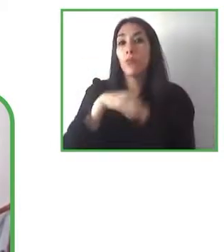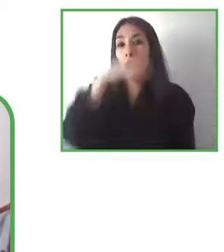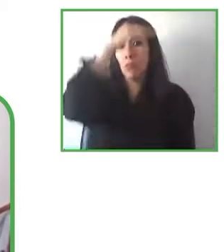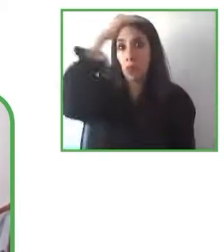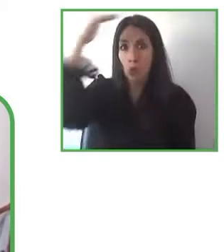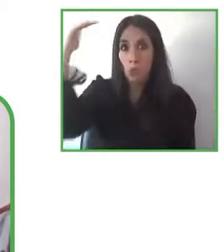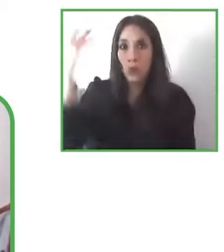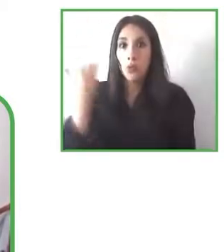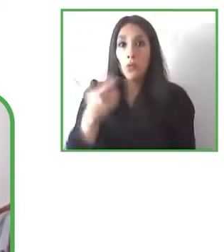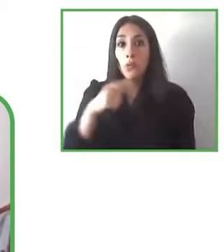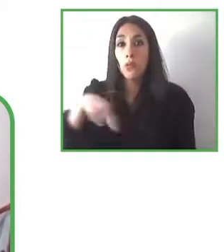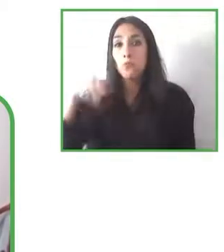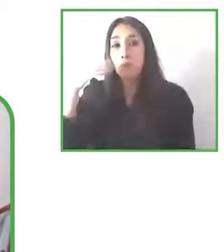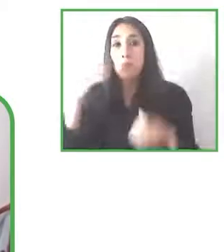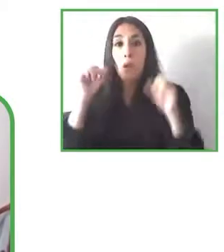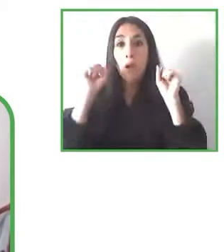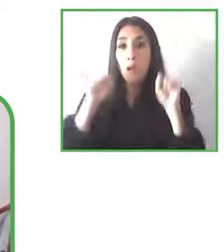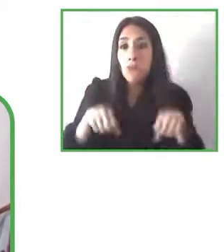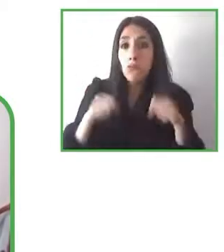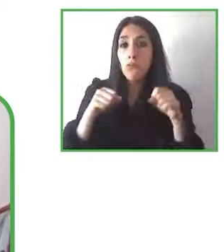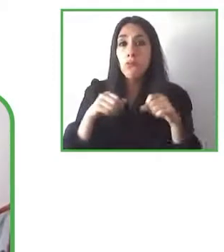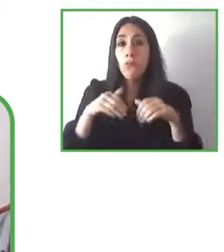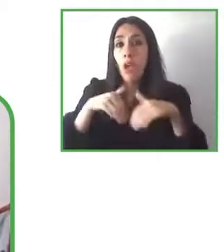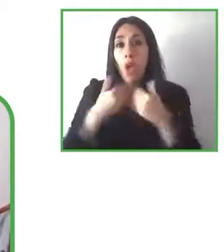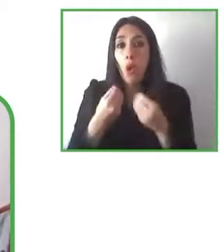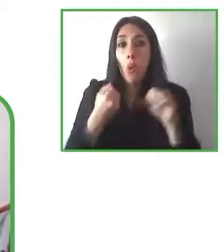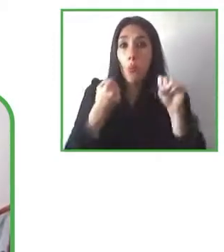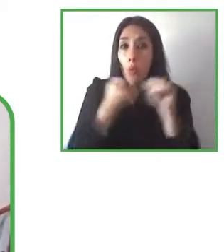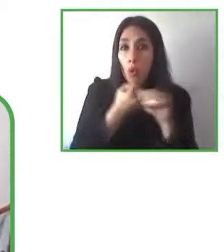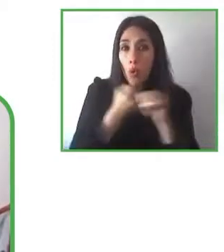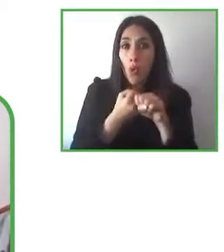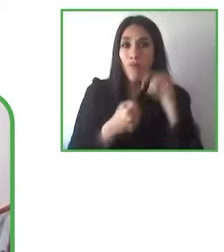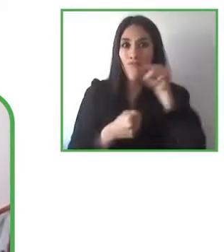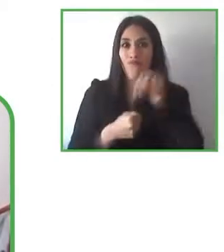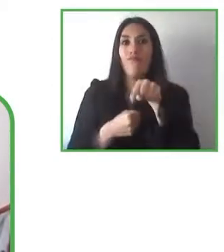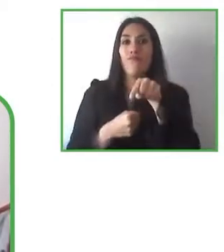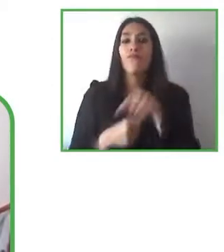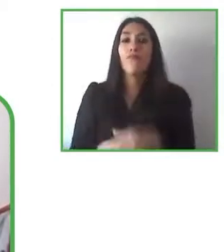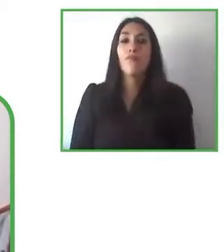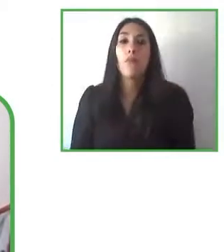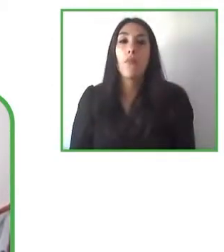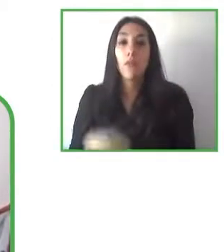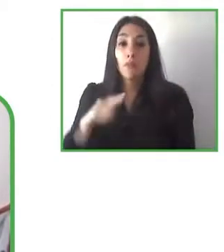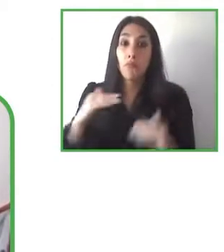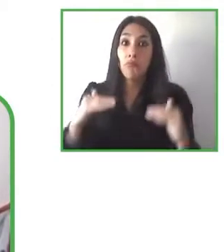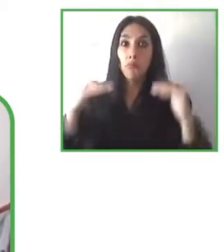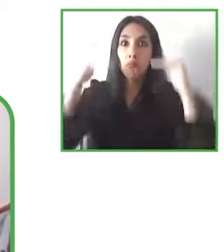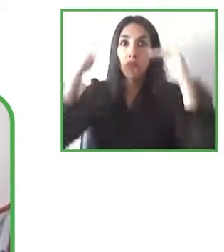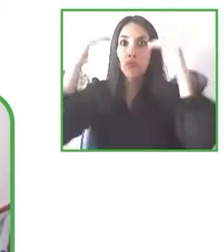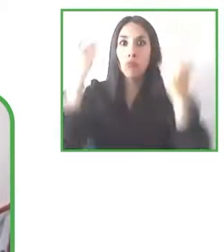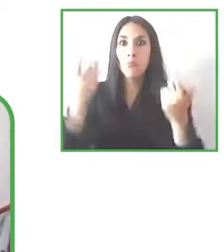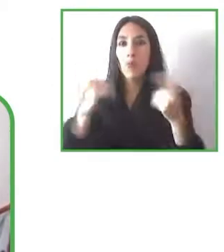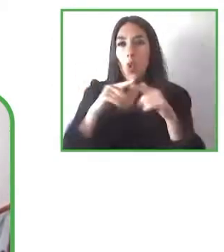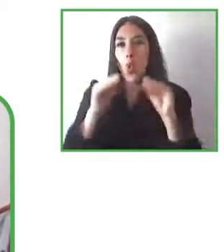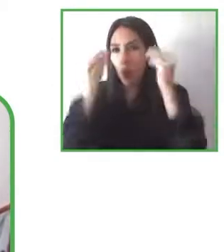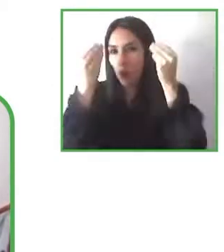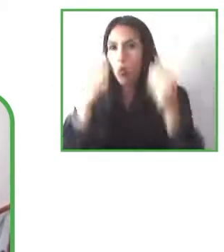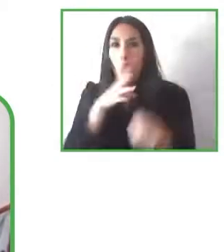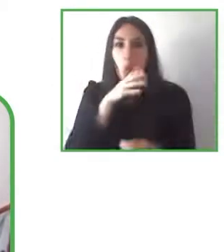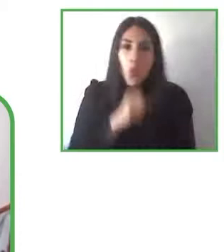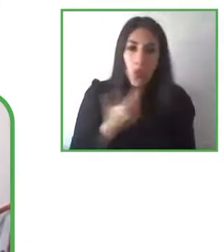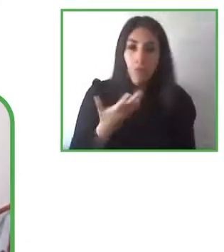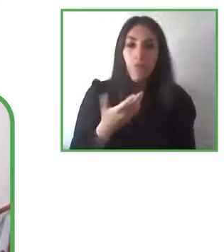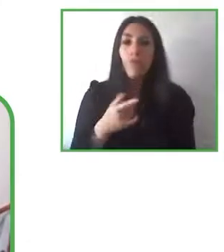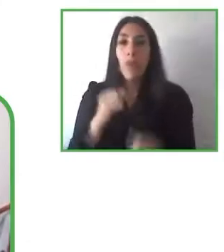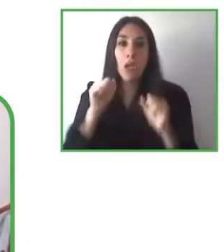acompañar entonces en este tránsito hacia la vida adulta y especialmente una vida independiente. A la parte también nosotros en CEDEUS estamos